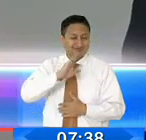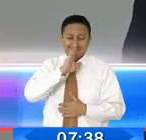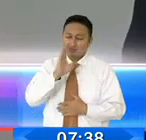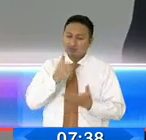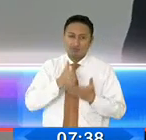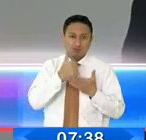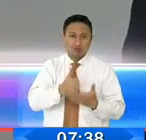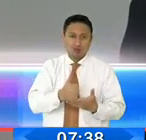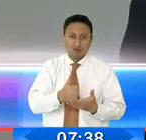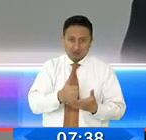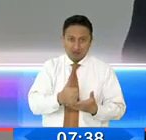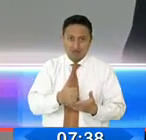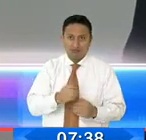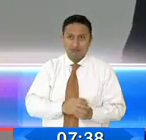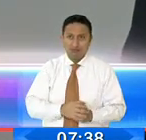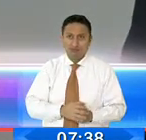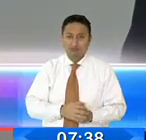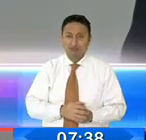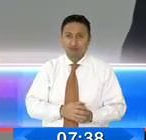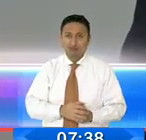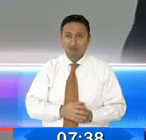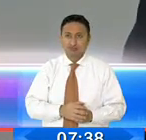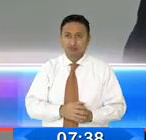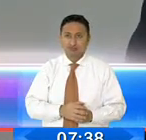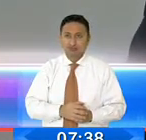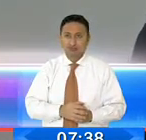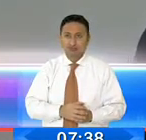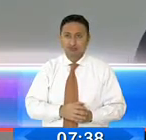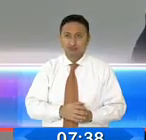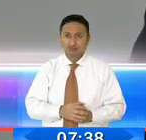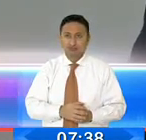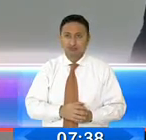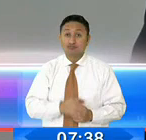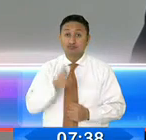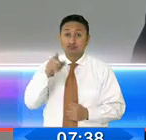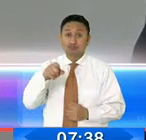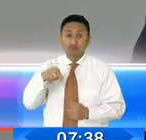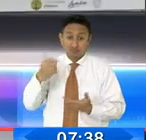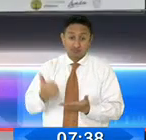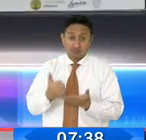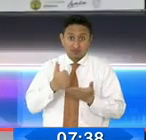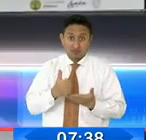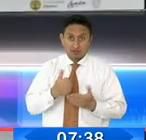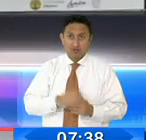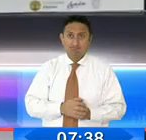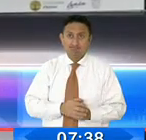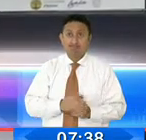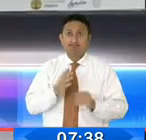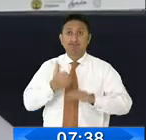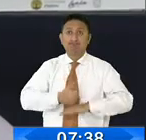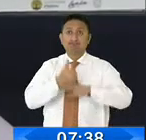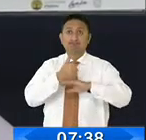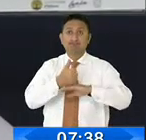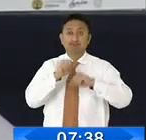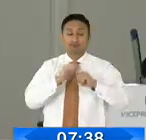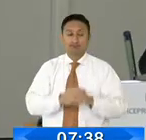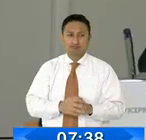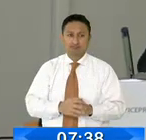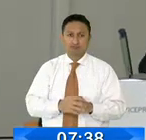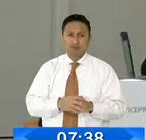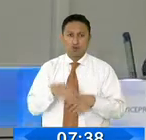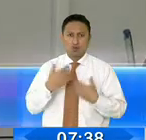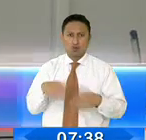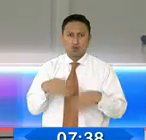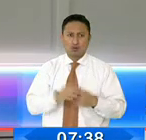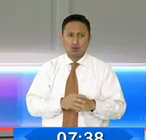sea y de qué patología suena. Y esa es la razón por la cual nos aplastamos aquí. Según las autoridades, un paso gigante para